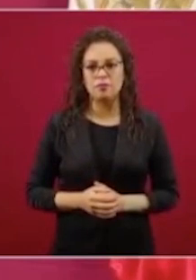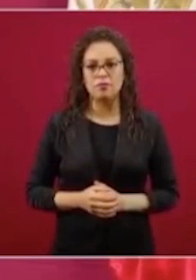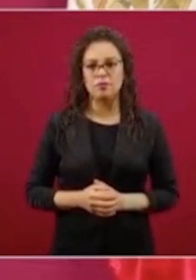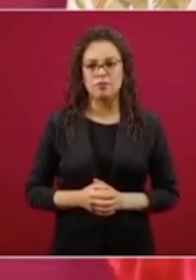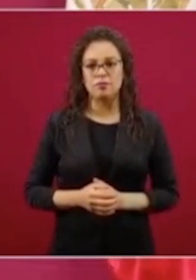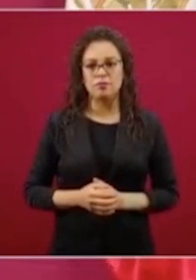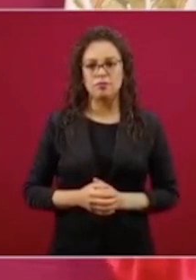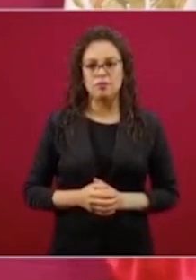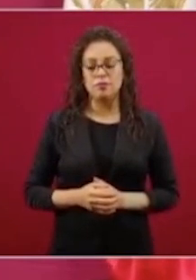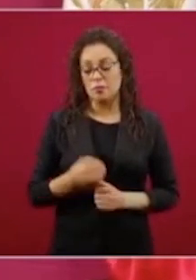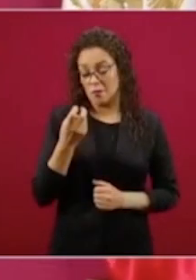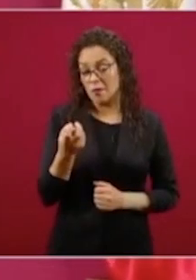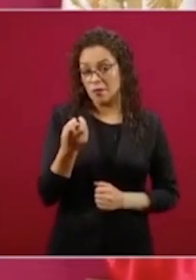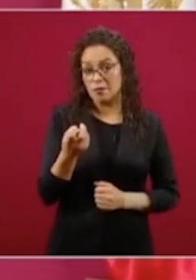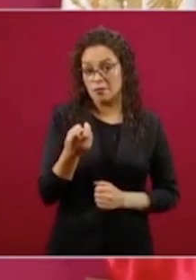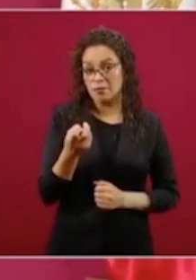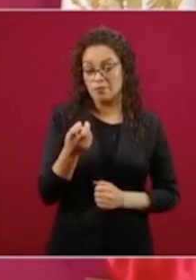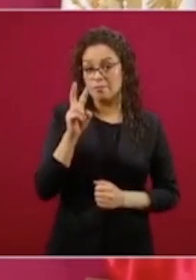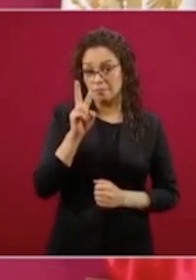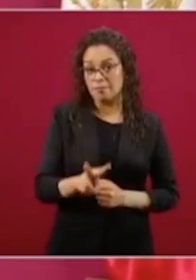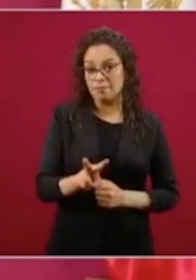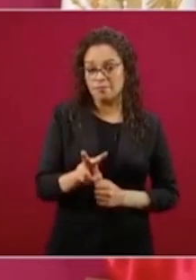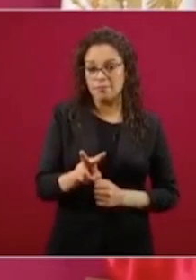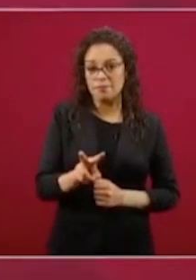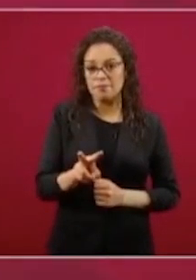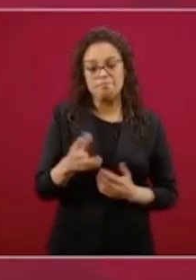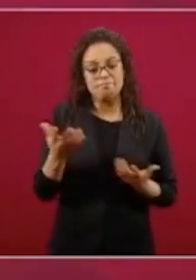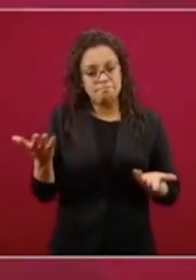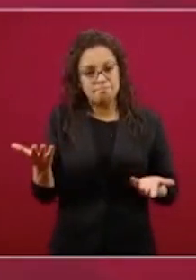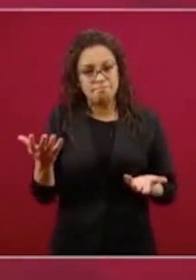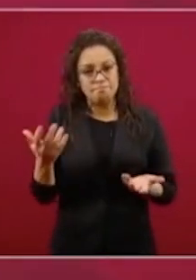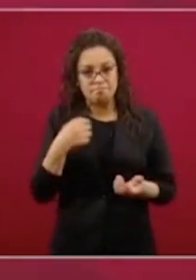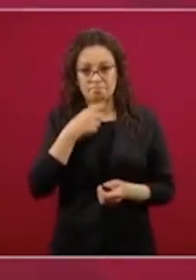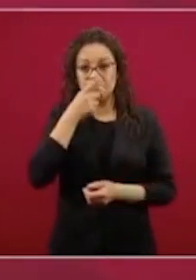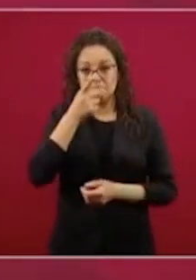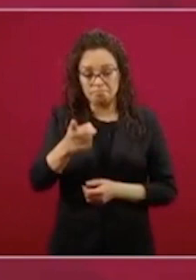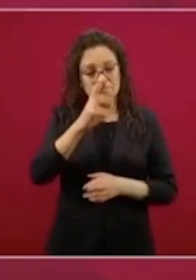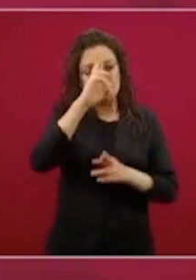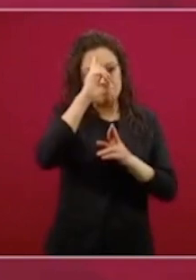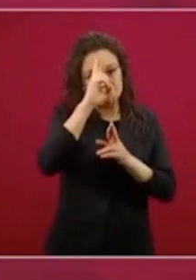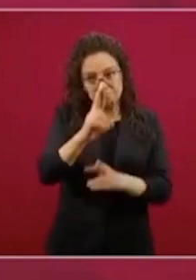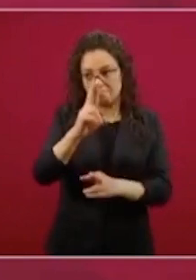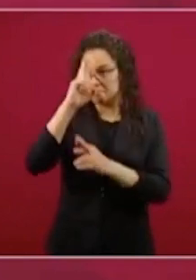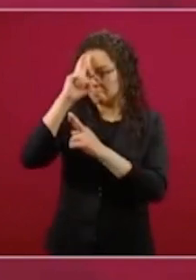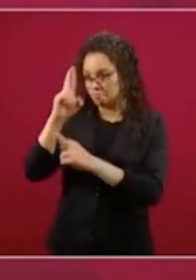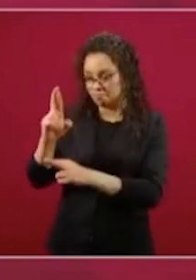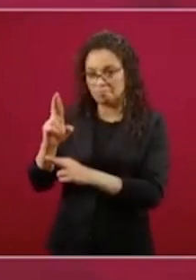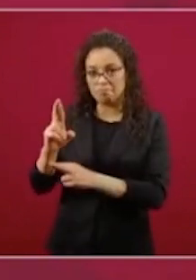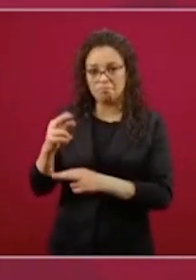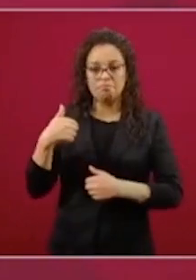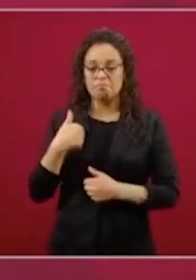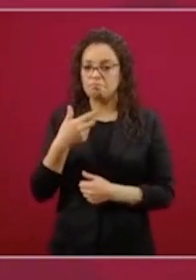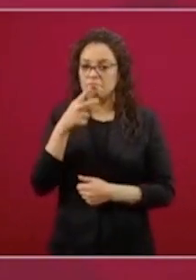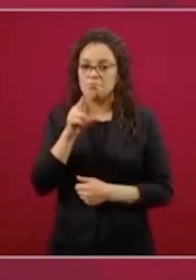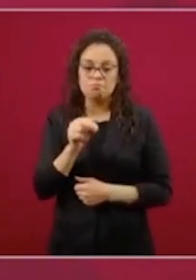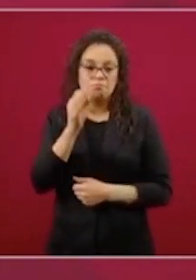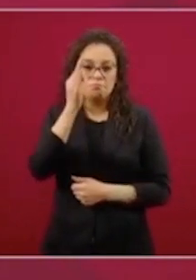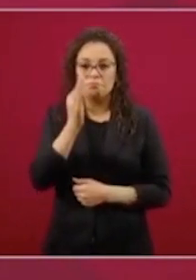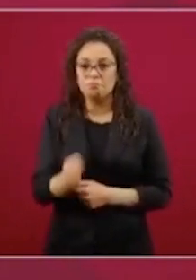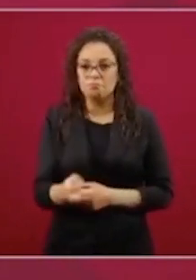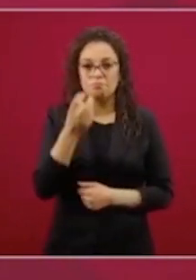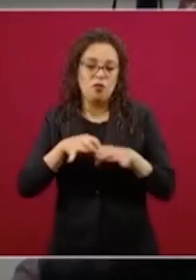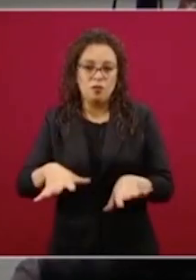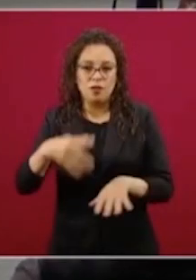Entonces, yo respetuosamente no avalo esa